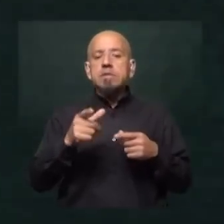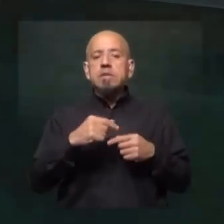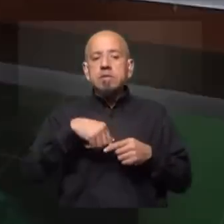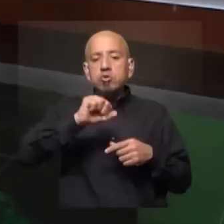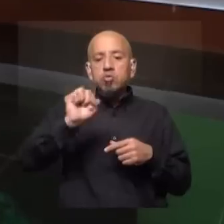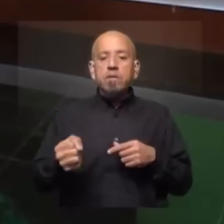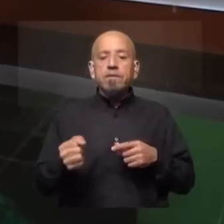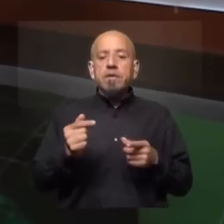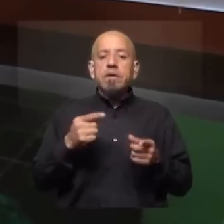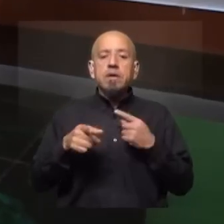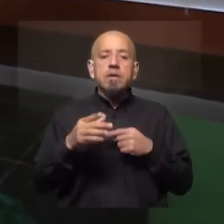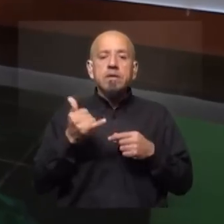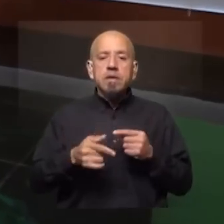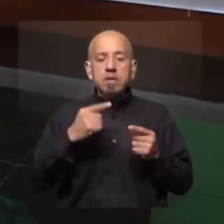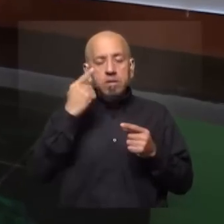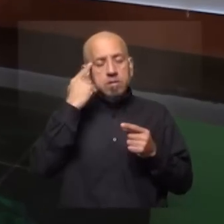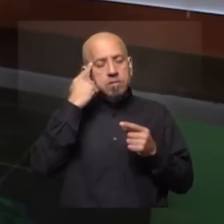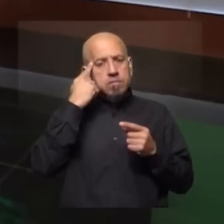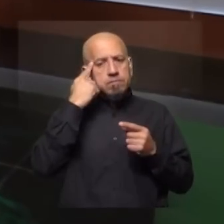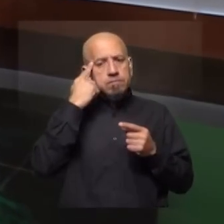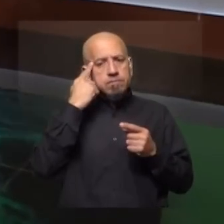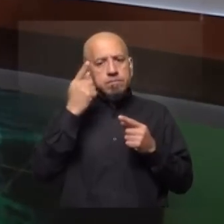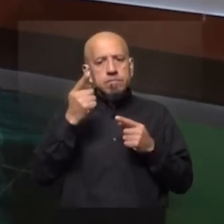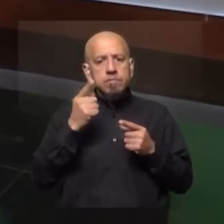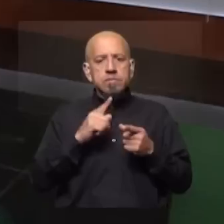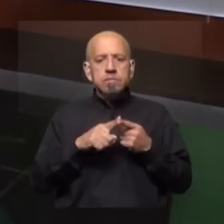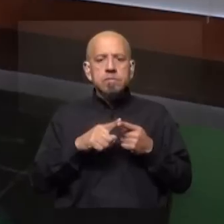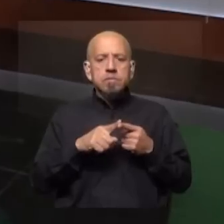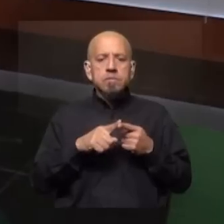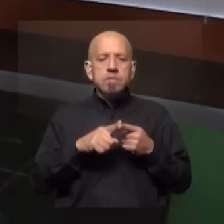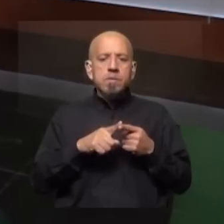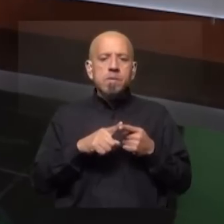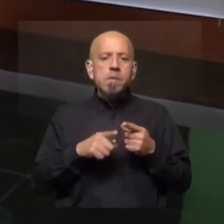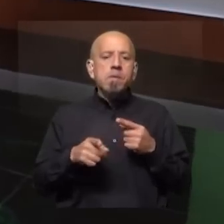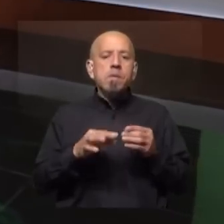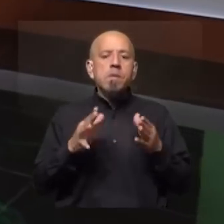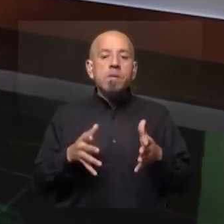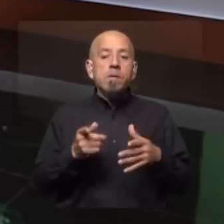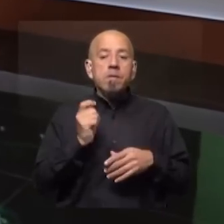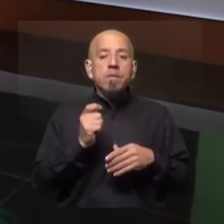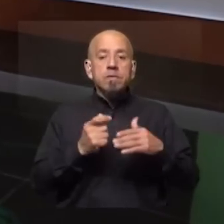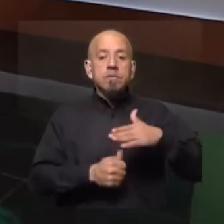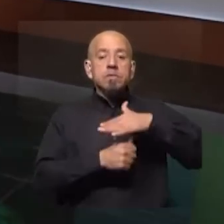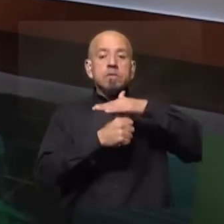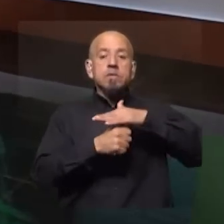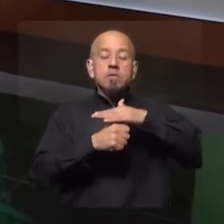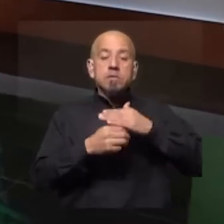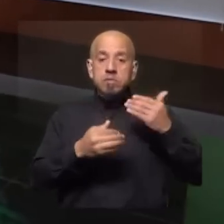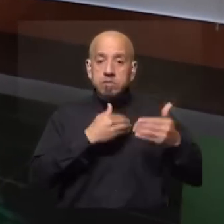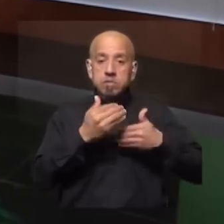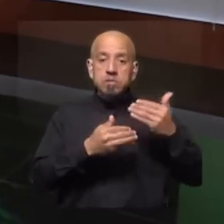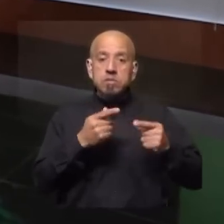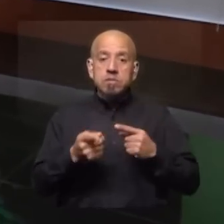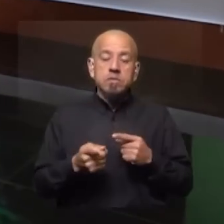y qué ha tenido como una mirada hacia ahí, ¿no? Dasen el clavo de algo muy importante. ¿Quién lidera estos procesos? Porque mirá qué